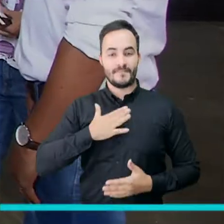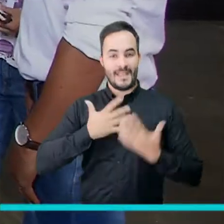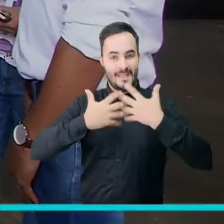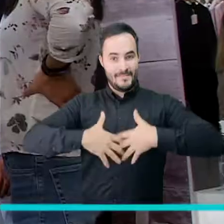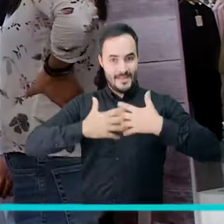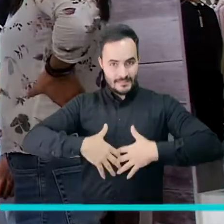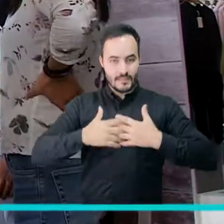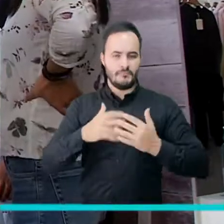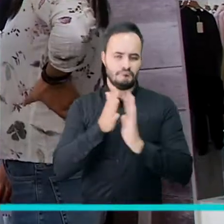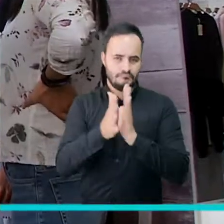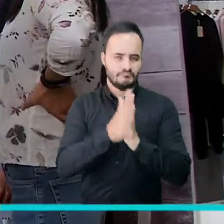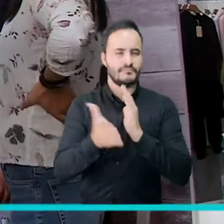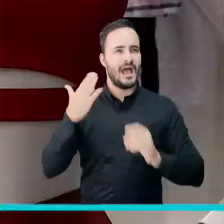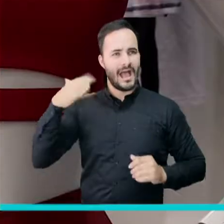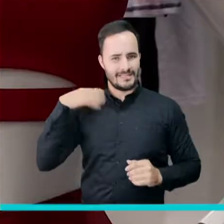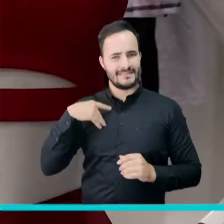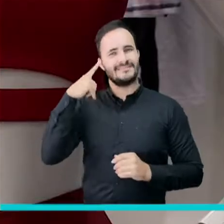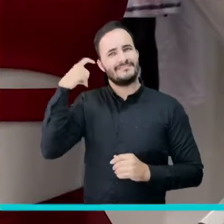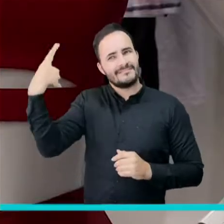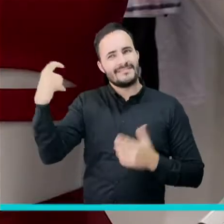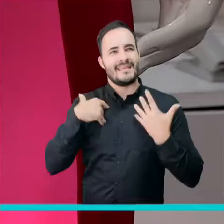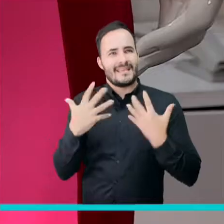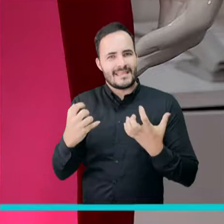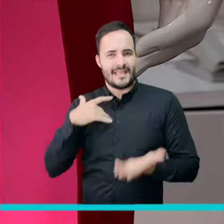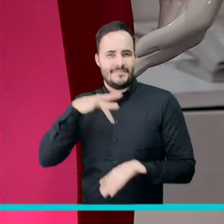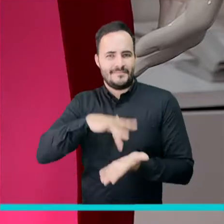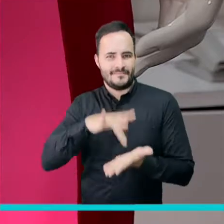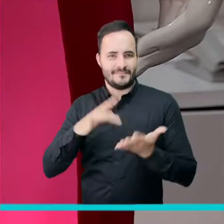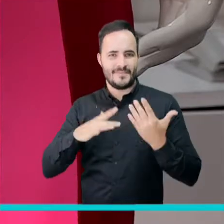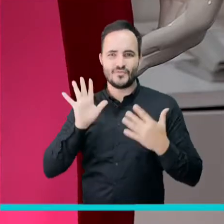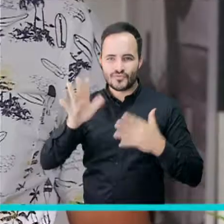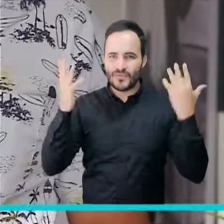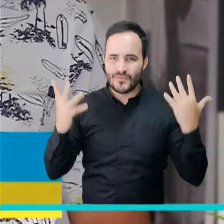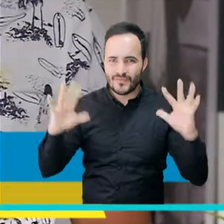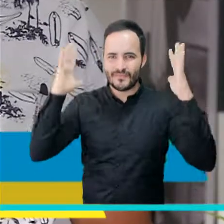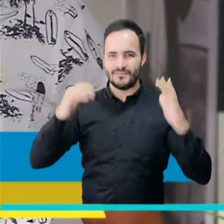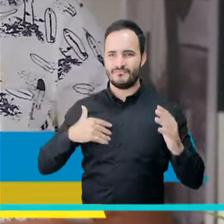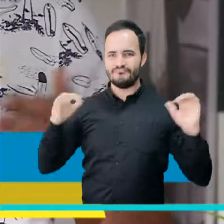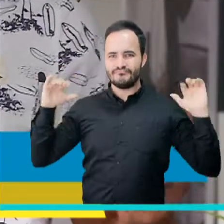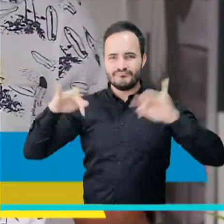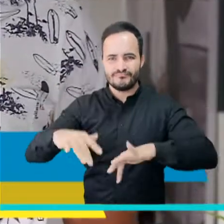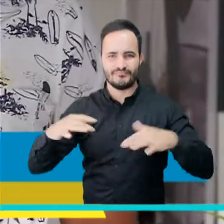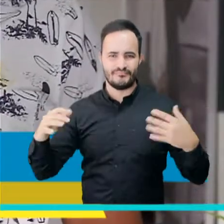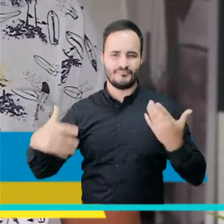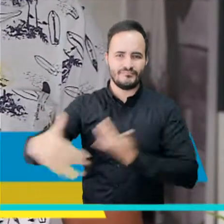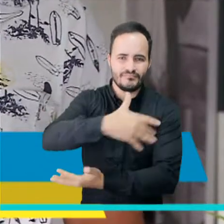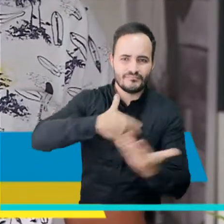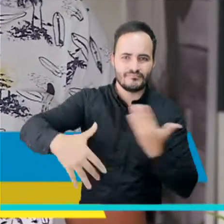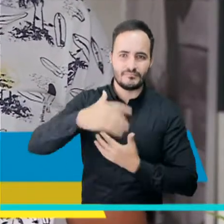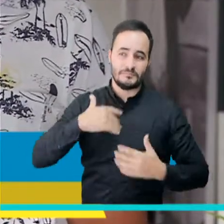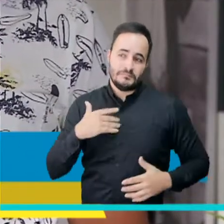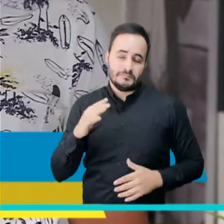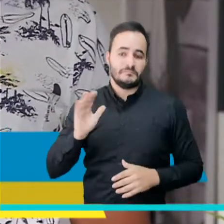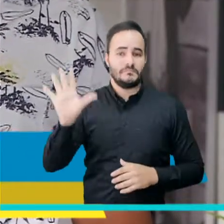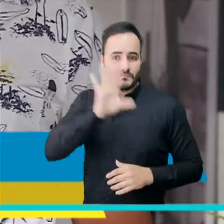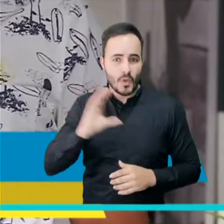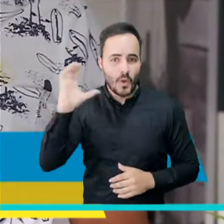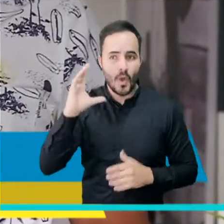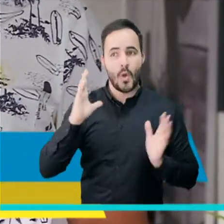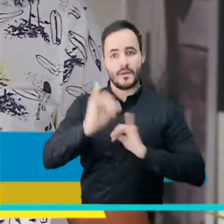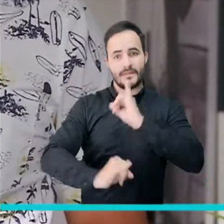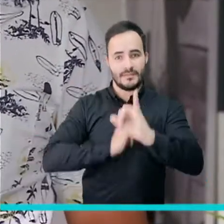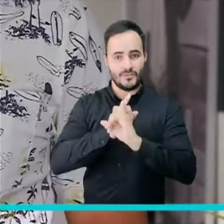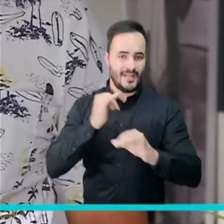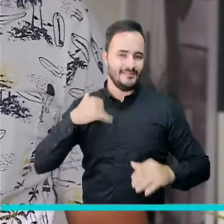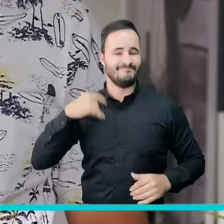Jarate, si había soñado pues como pertenecer a una de estas ferias, tanto nacionales como internacionales, no